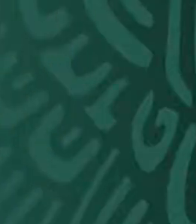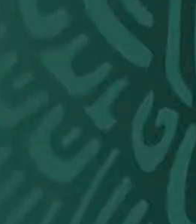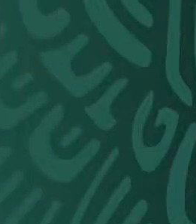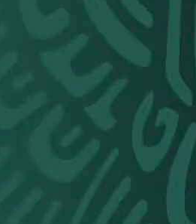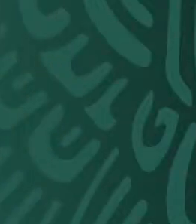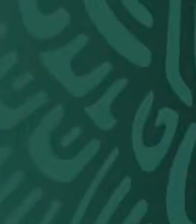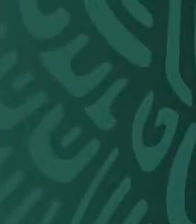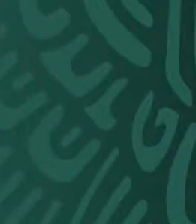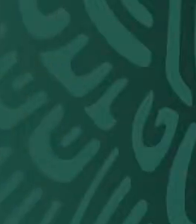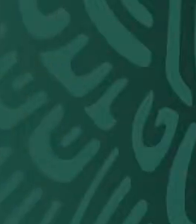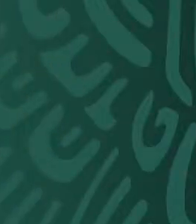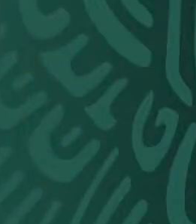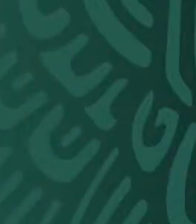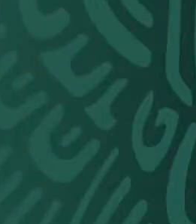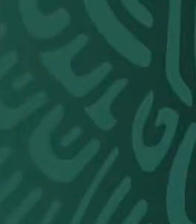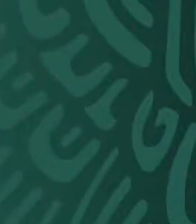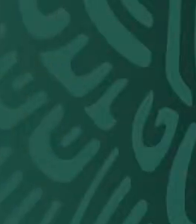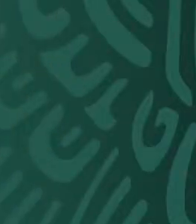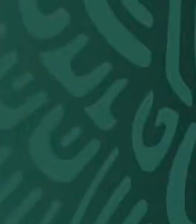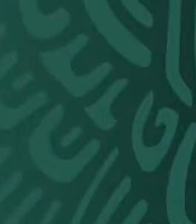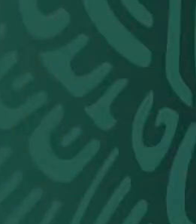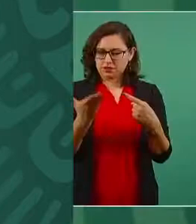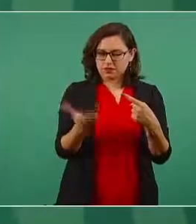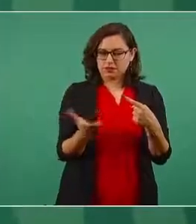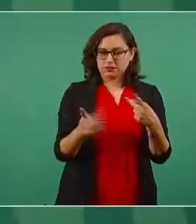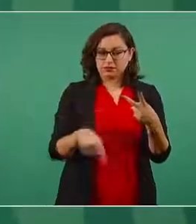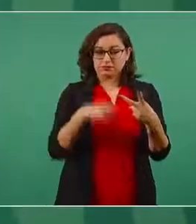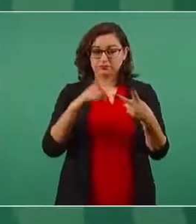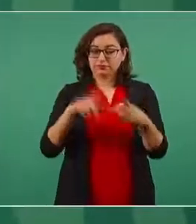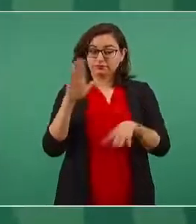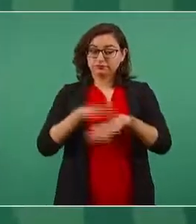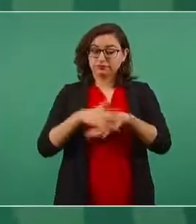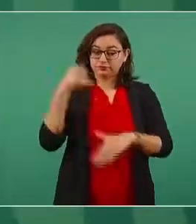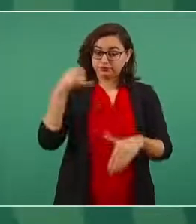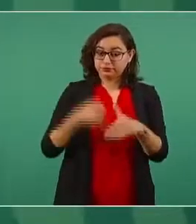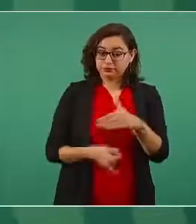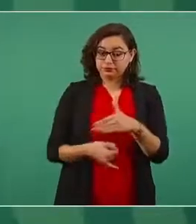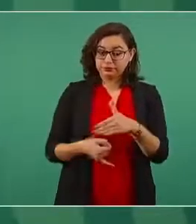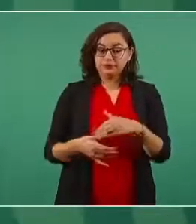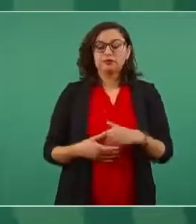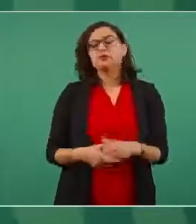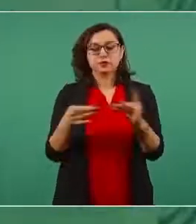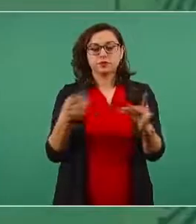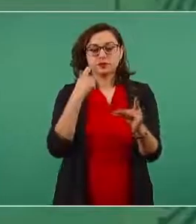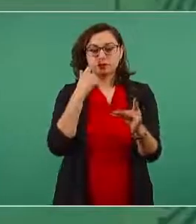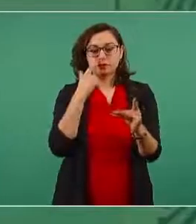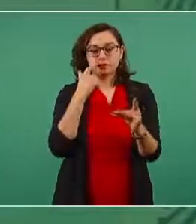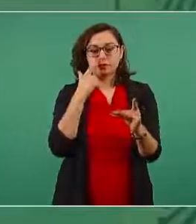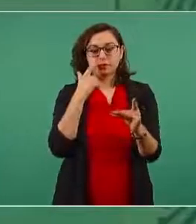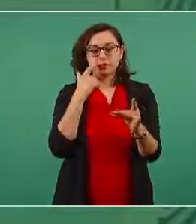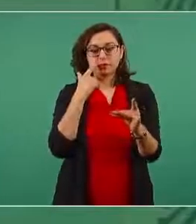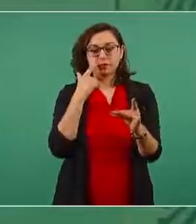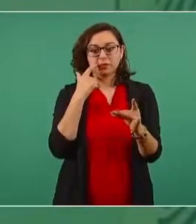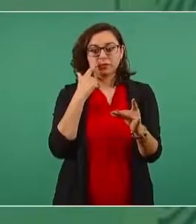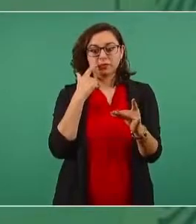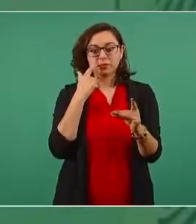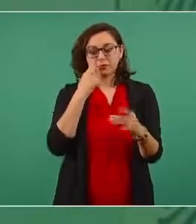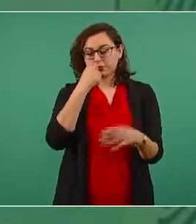población ayudar a evitar fraudes electorales. En el fondo, lo que quiero plantear es que